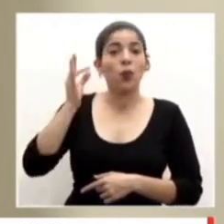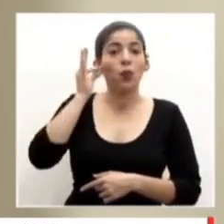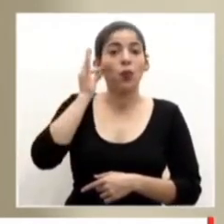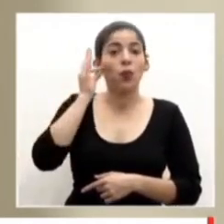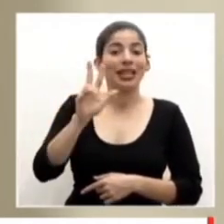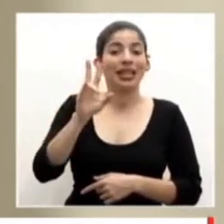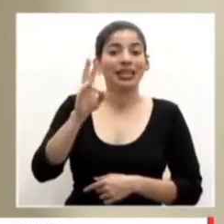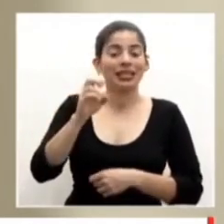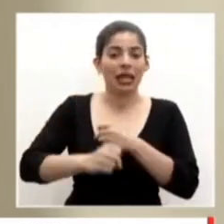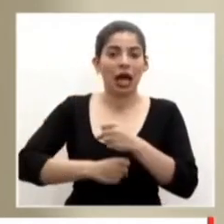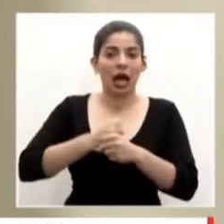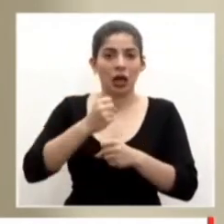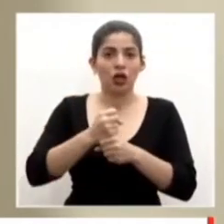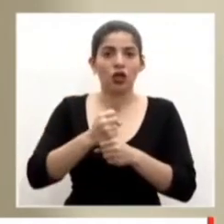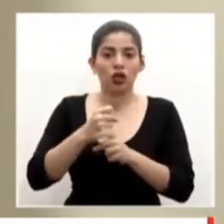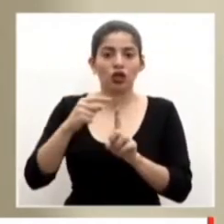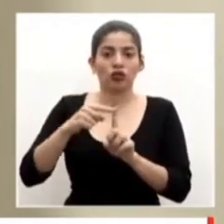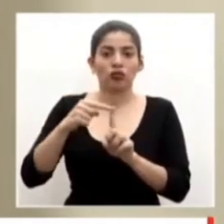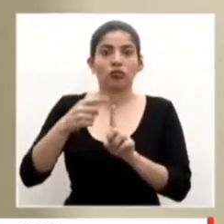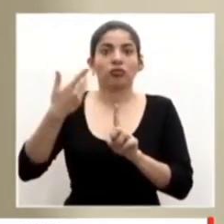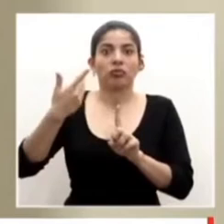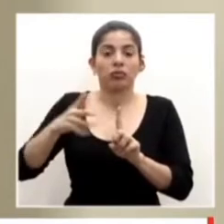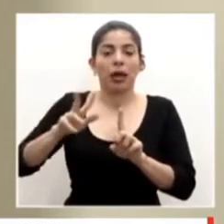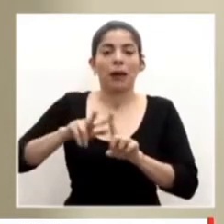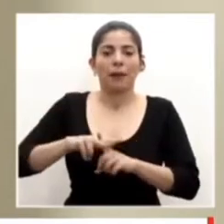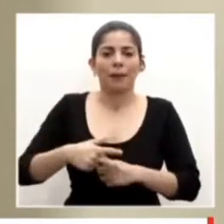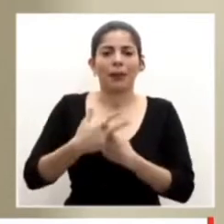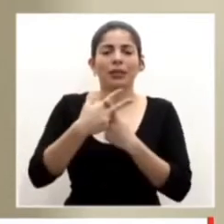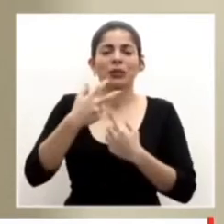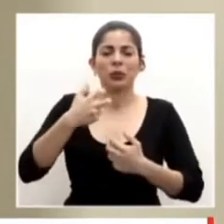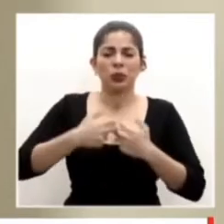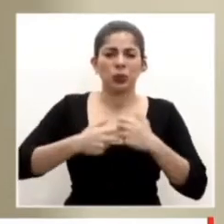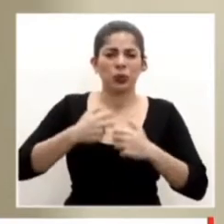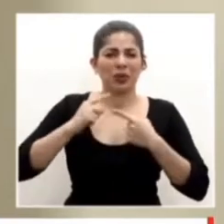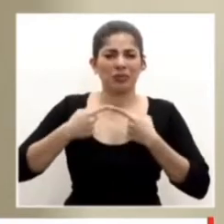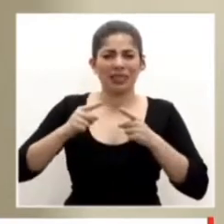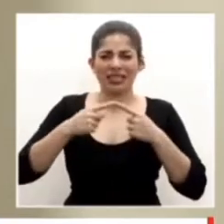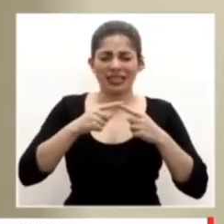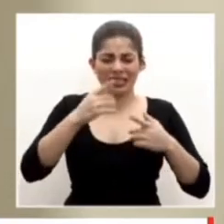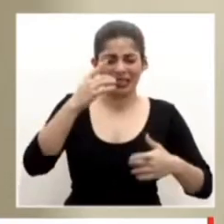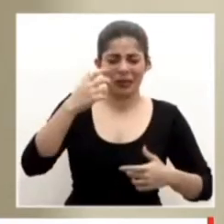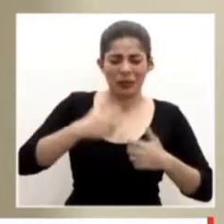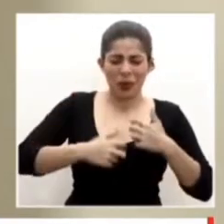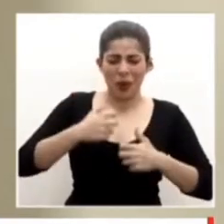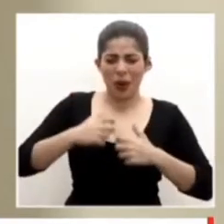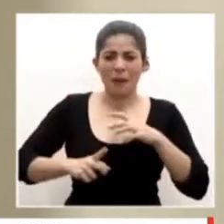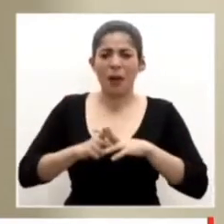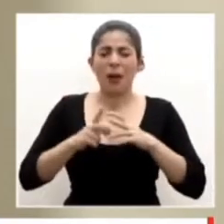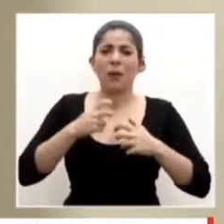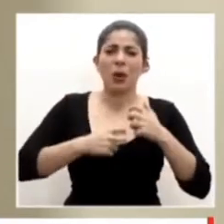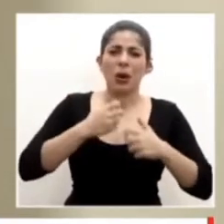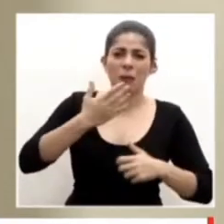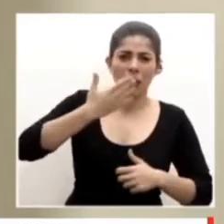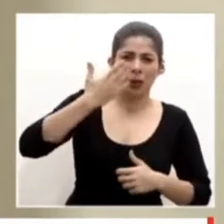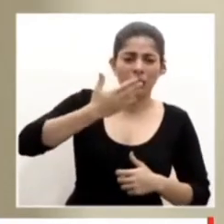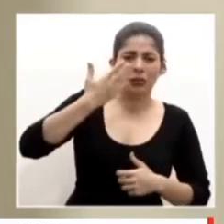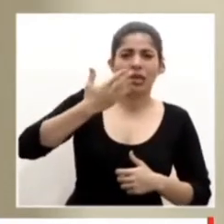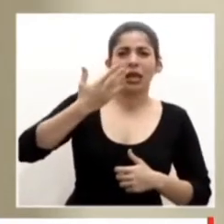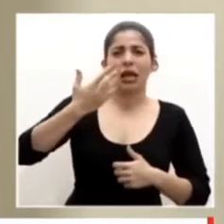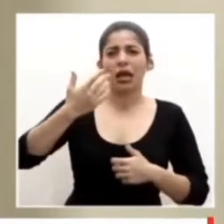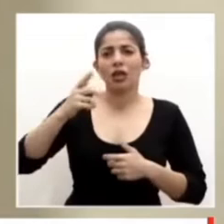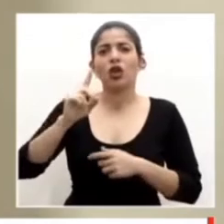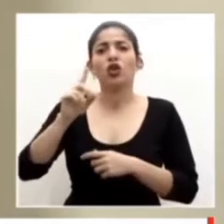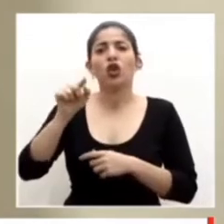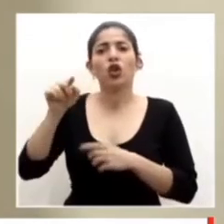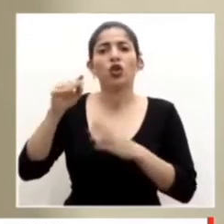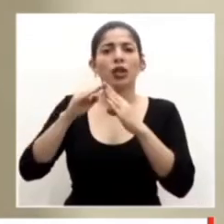que había comenzado a tener problemas de todo tipo, incluyendo problemas respiratorios en